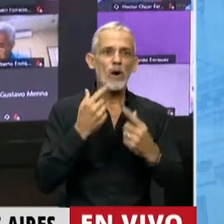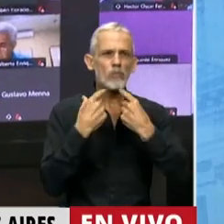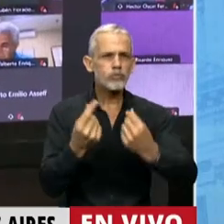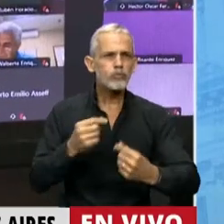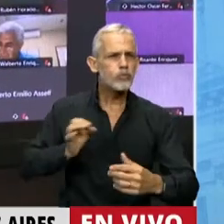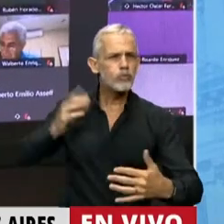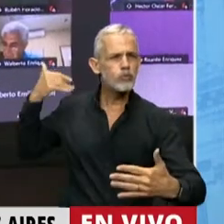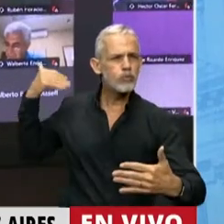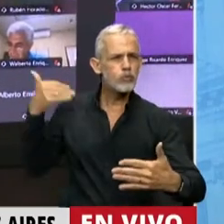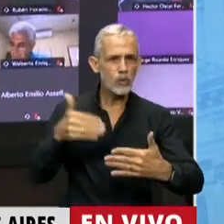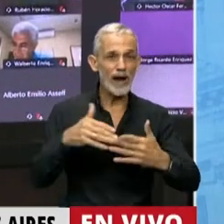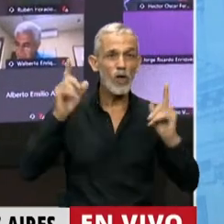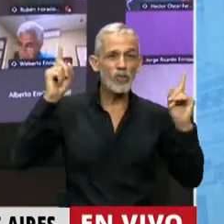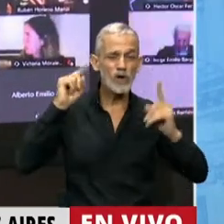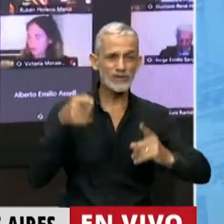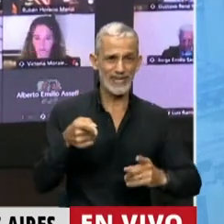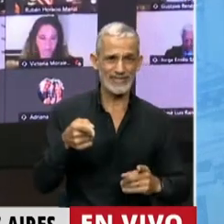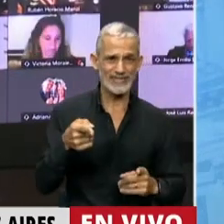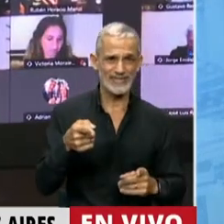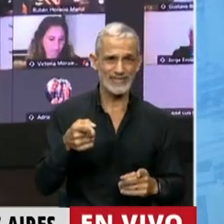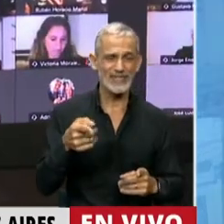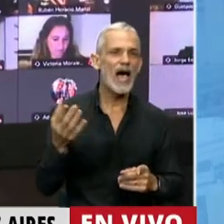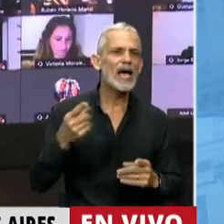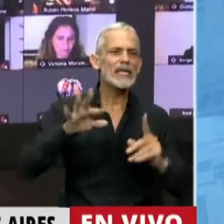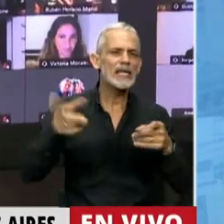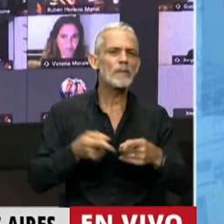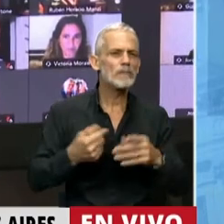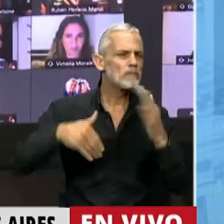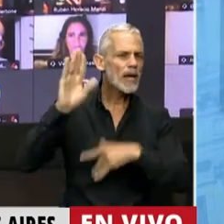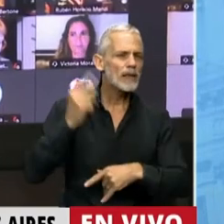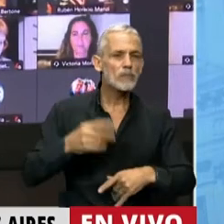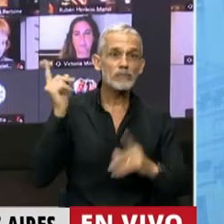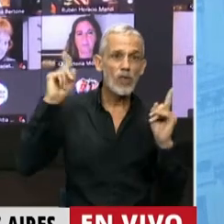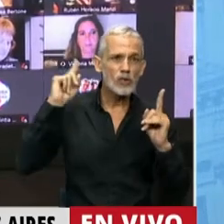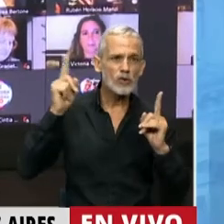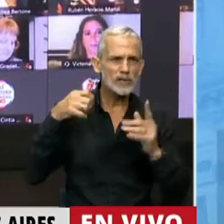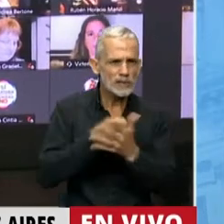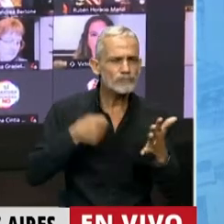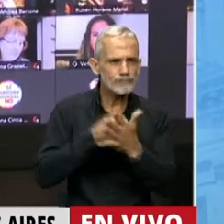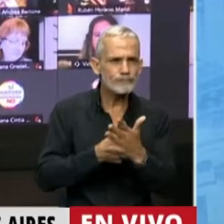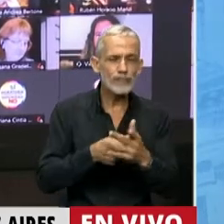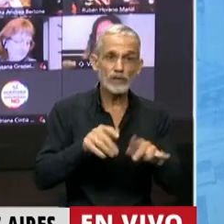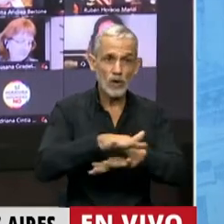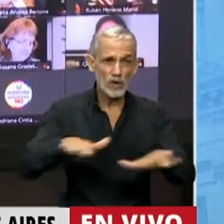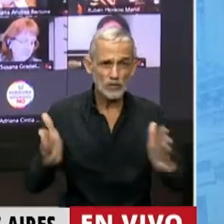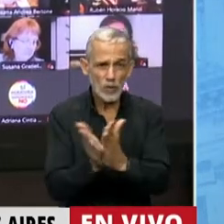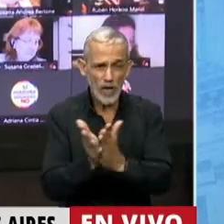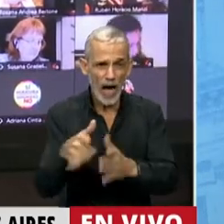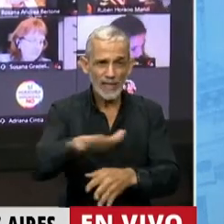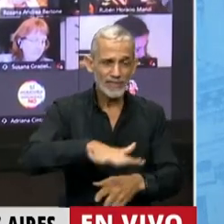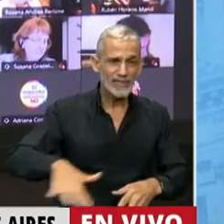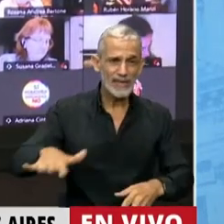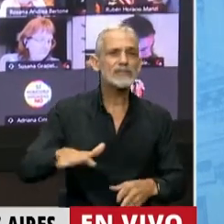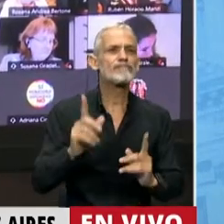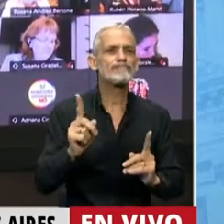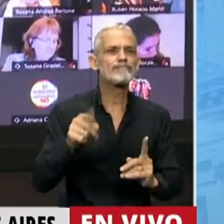históricos de la docencia y especialmente de la docencia combativa y de los estudiantes, que